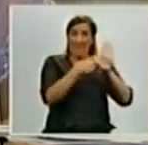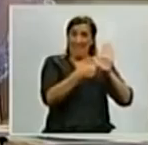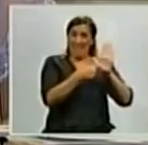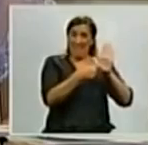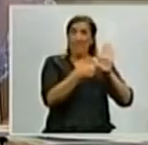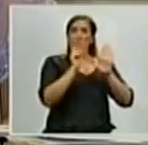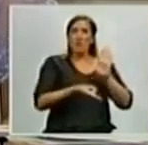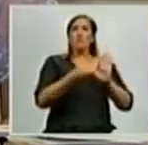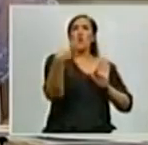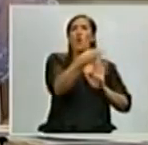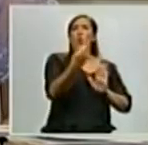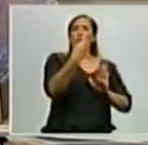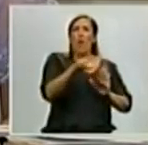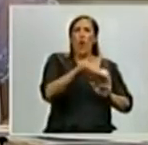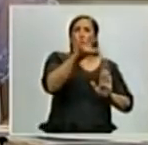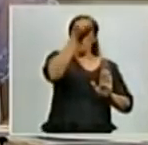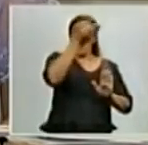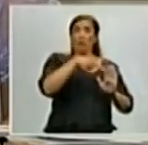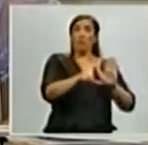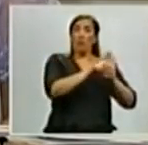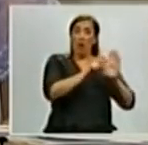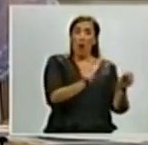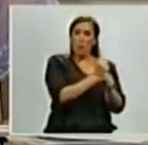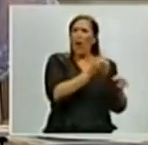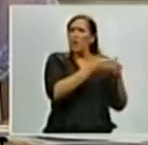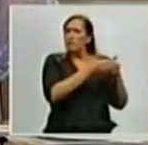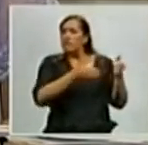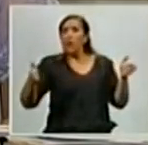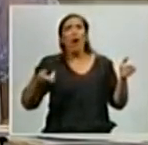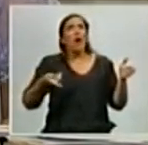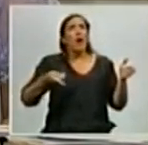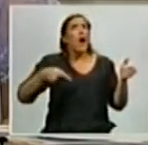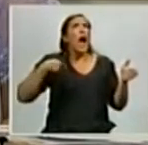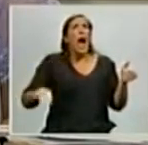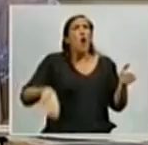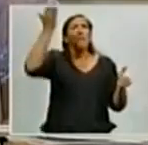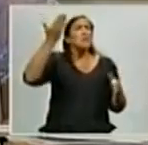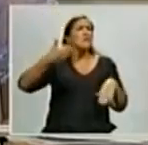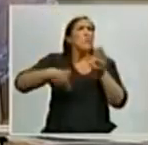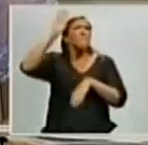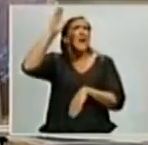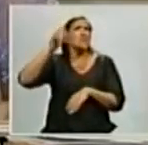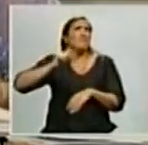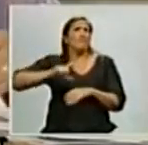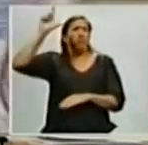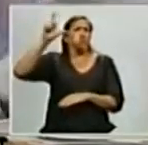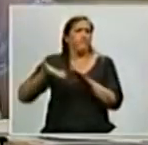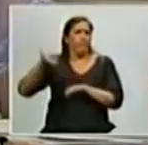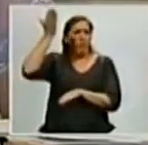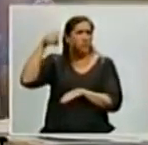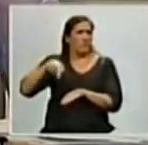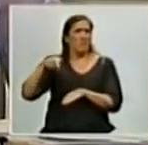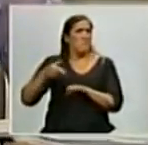ley de movilidad jubilatoria, ahora, entienden, ¿no?, el aumento más grande,